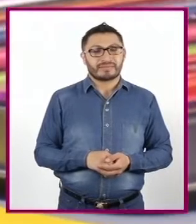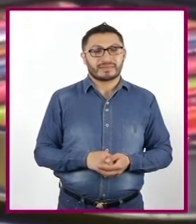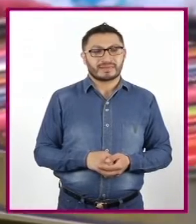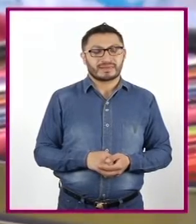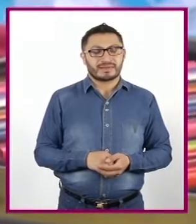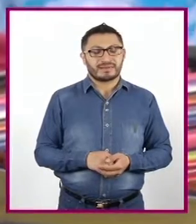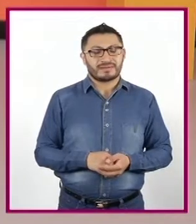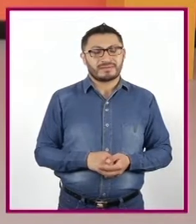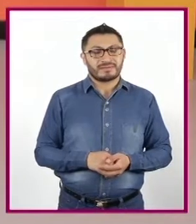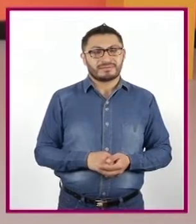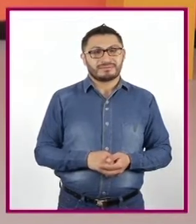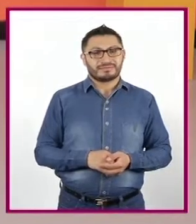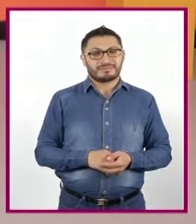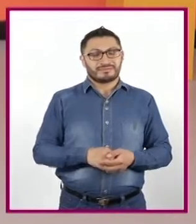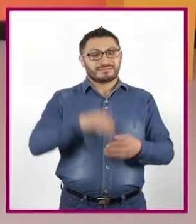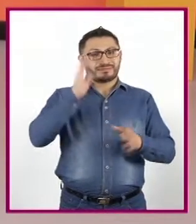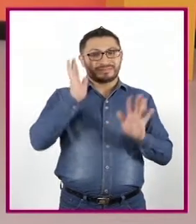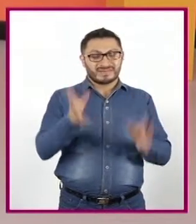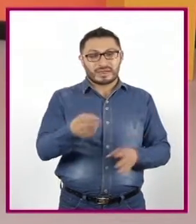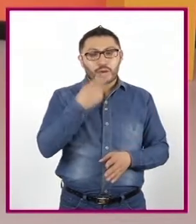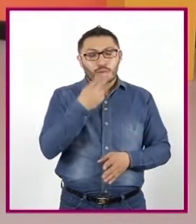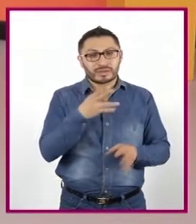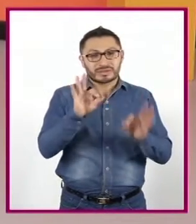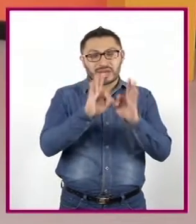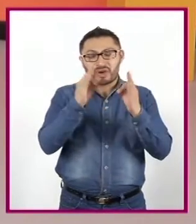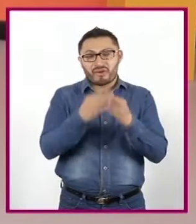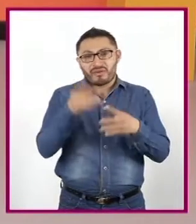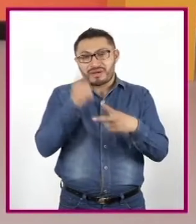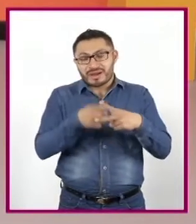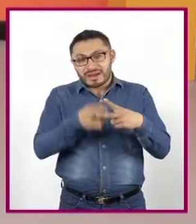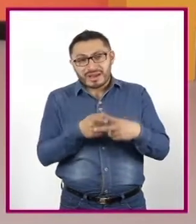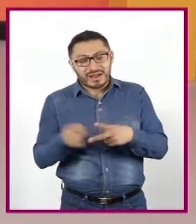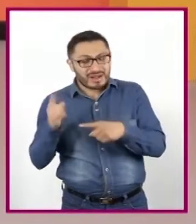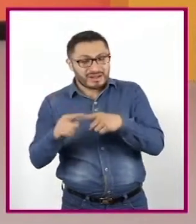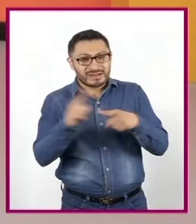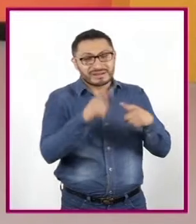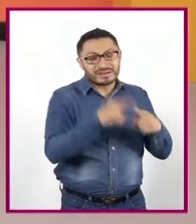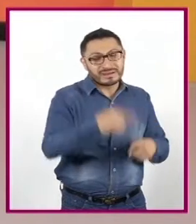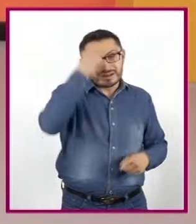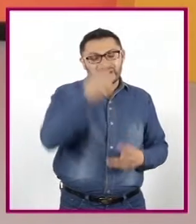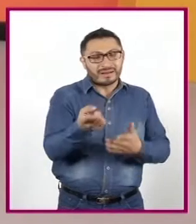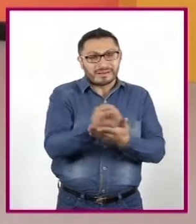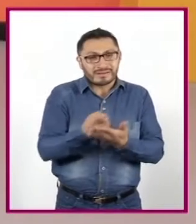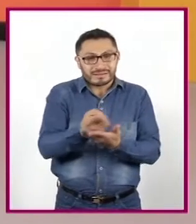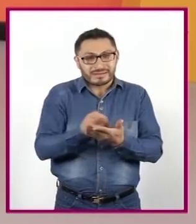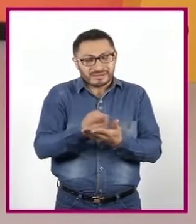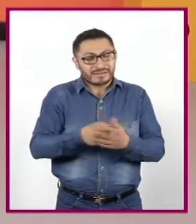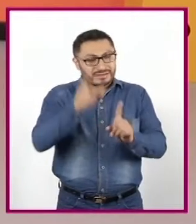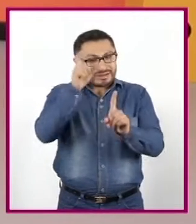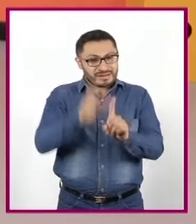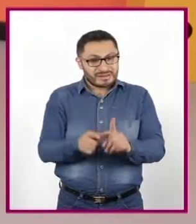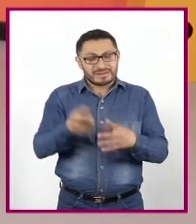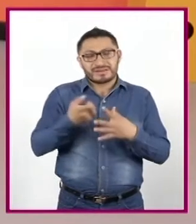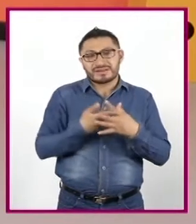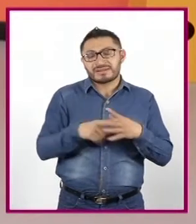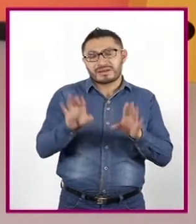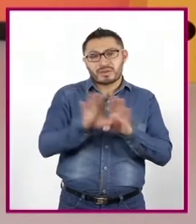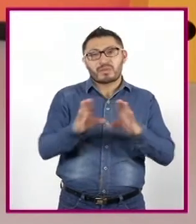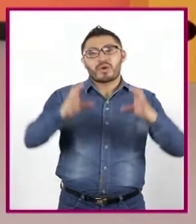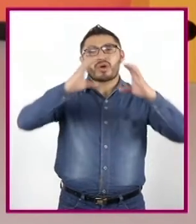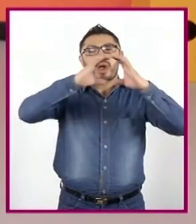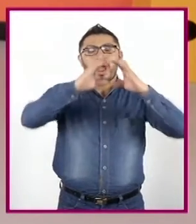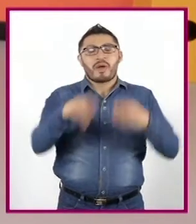Y ya vamos a utilizar figuras geométricas para dibujar nuestro personaje. Así que vamos a comenzar, tal vez, con un círculo